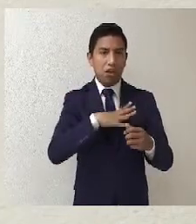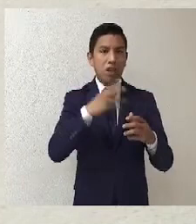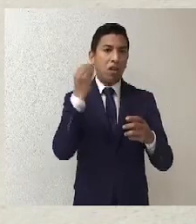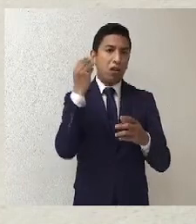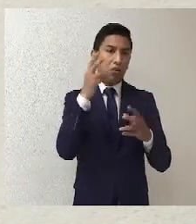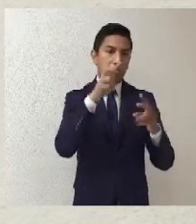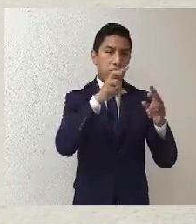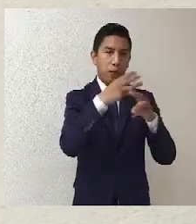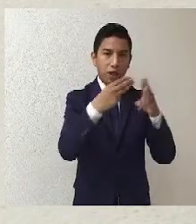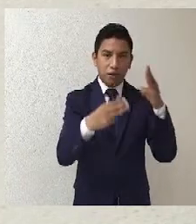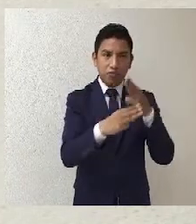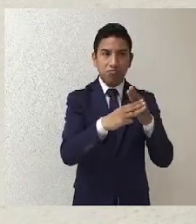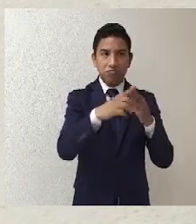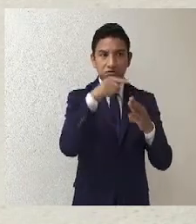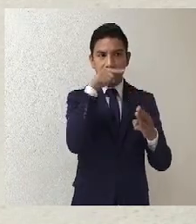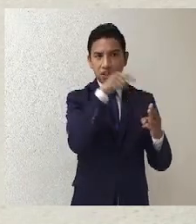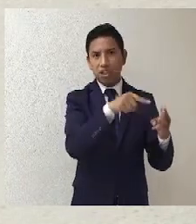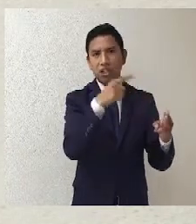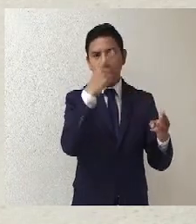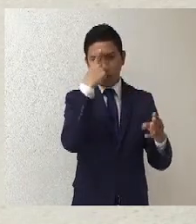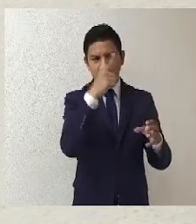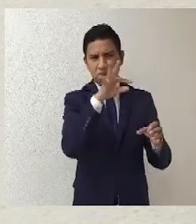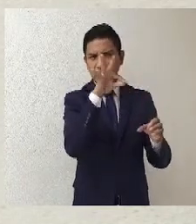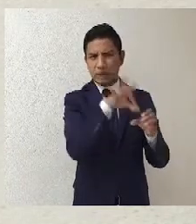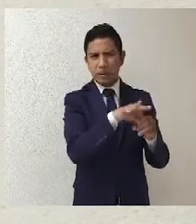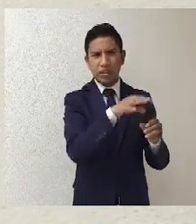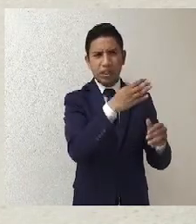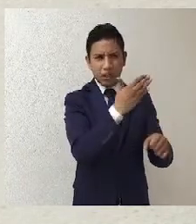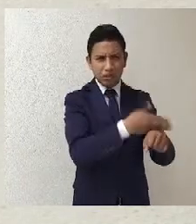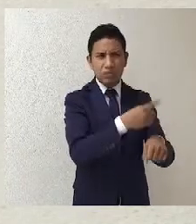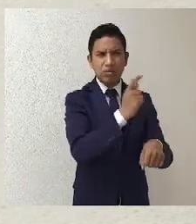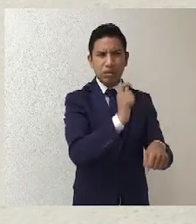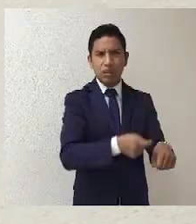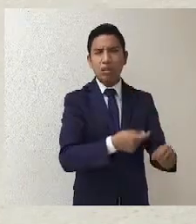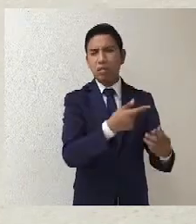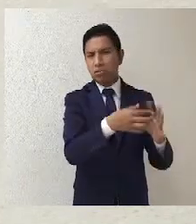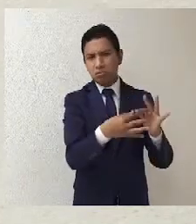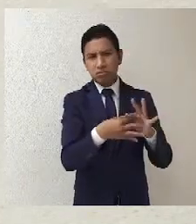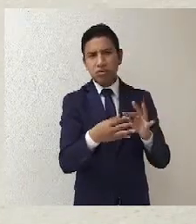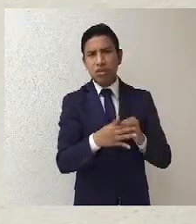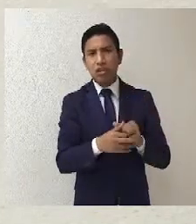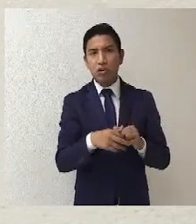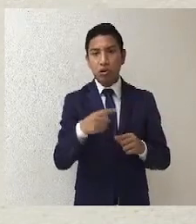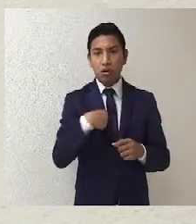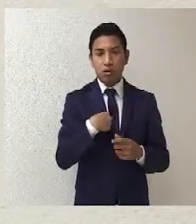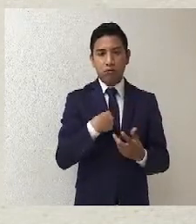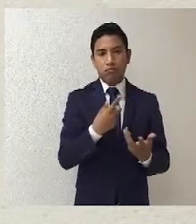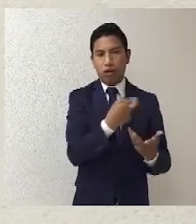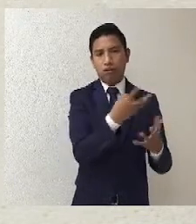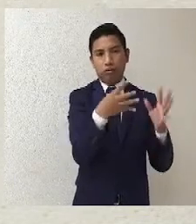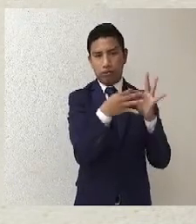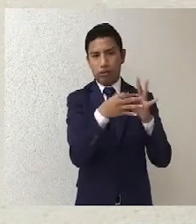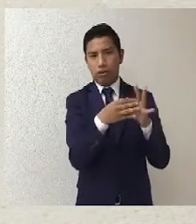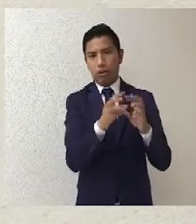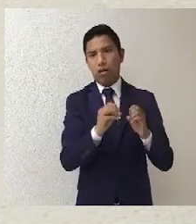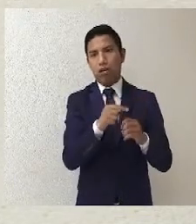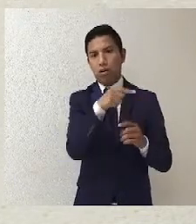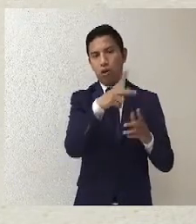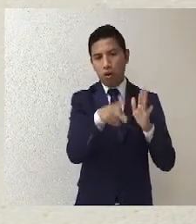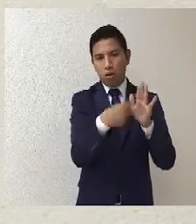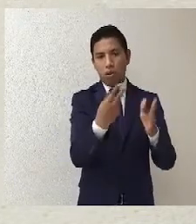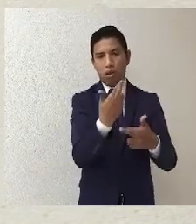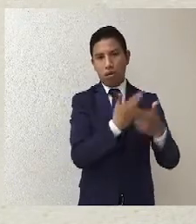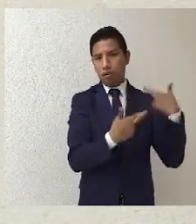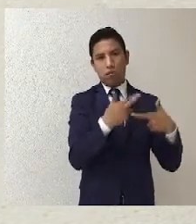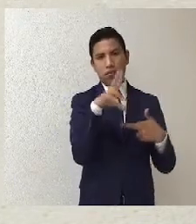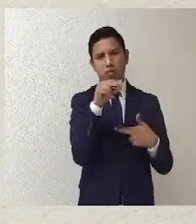pero es una materia, entonces trataré de no ser tan obvio en ciertas cosas y les pido paciencia a las autoridades electorales, porque yo